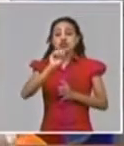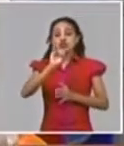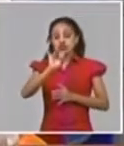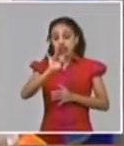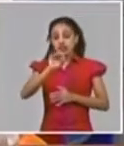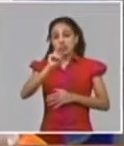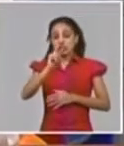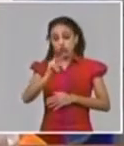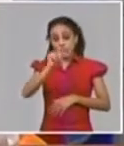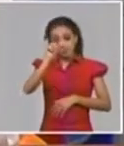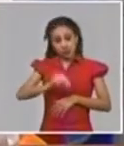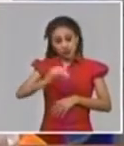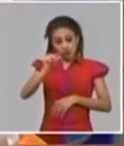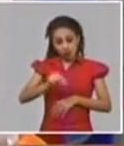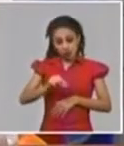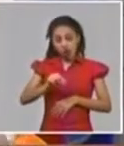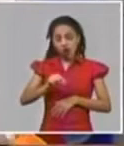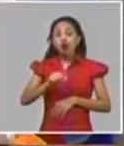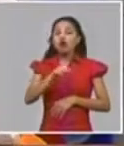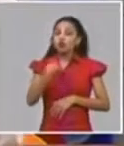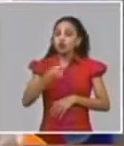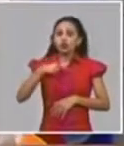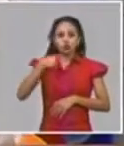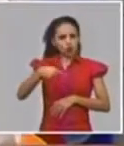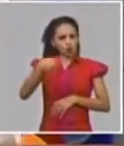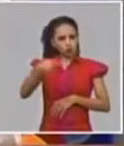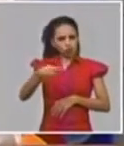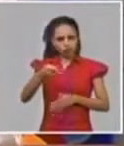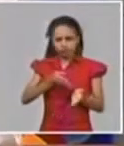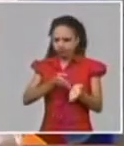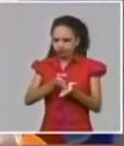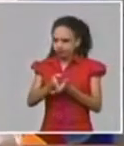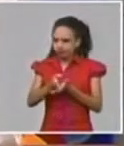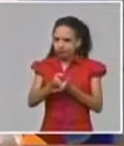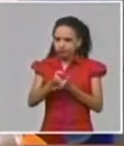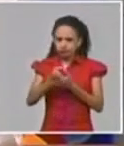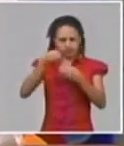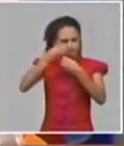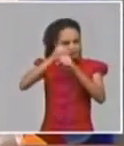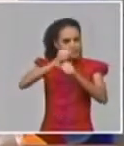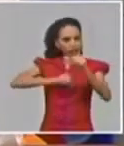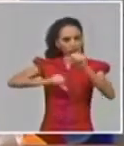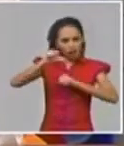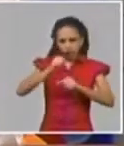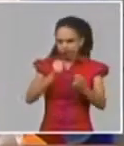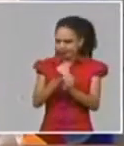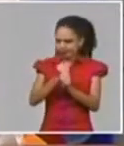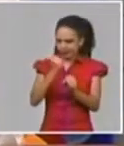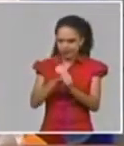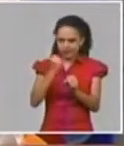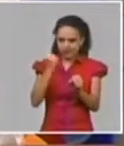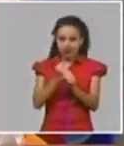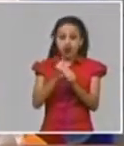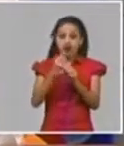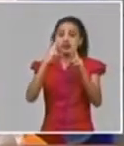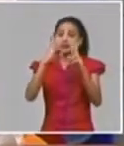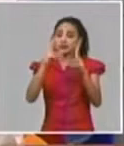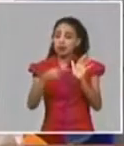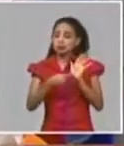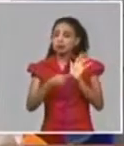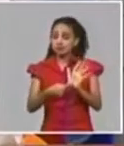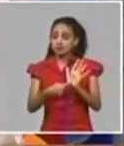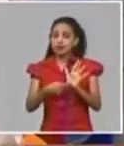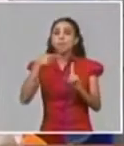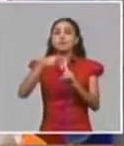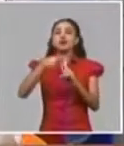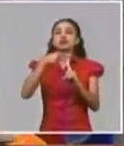alrededor de 2.000 la estamos estudiando todos los días, así que hemos mantenido los laboratorios trabajando. Resultado, seis muestras positivas.